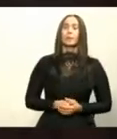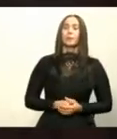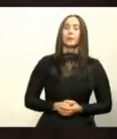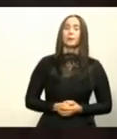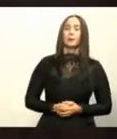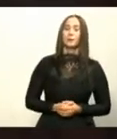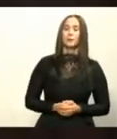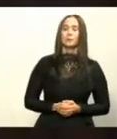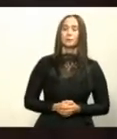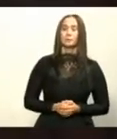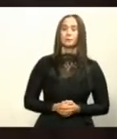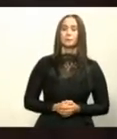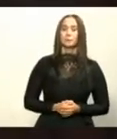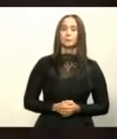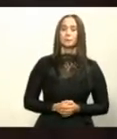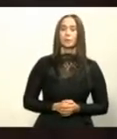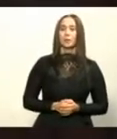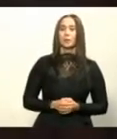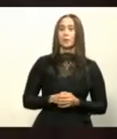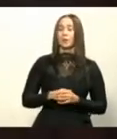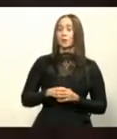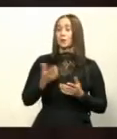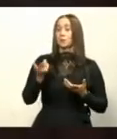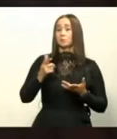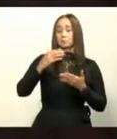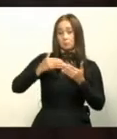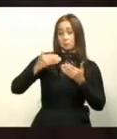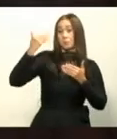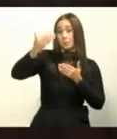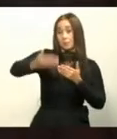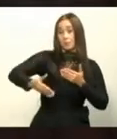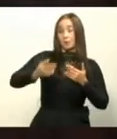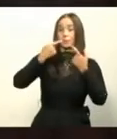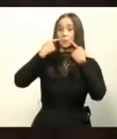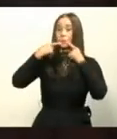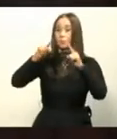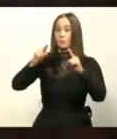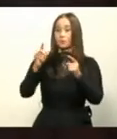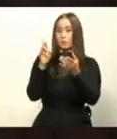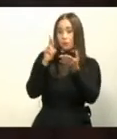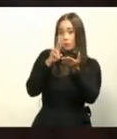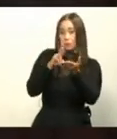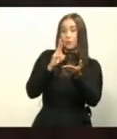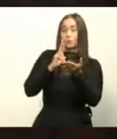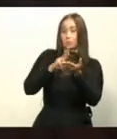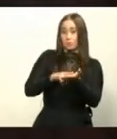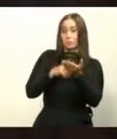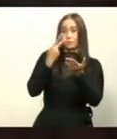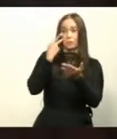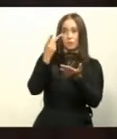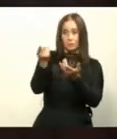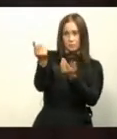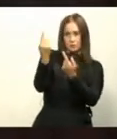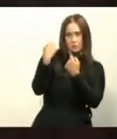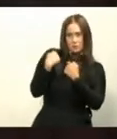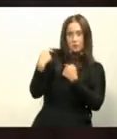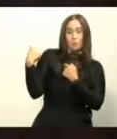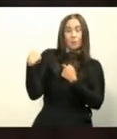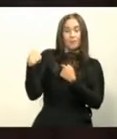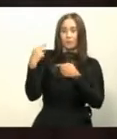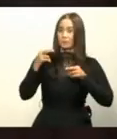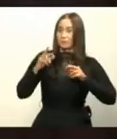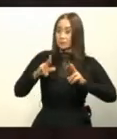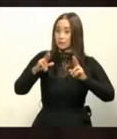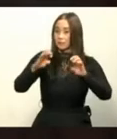En cualquier momento, nosotros vamos a anunciar resultados en ese sentido, para ver si recibimos vacunas urgentes,